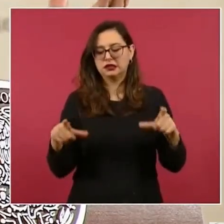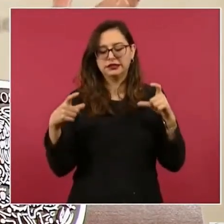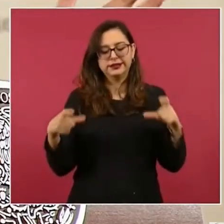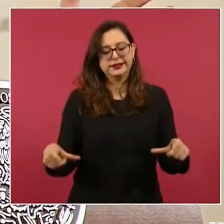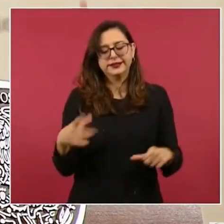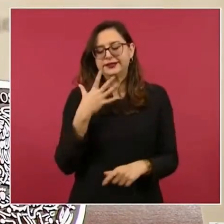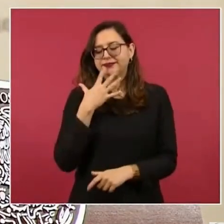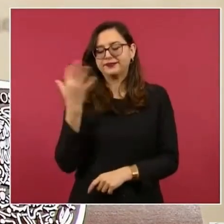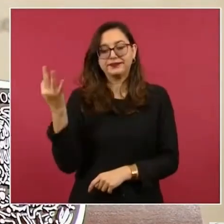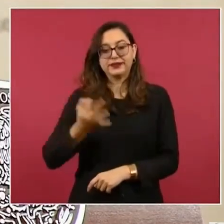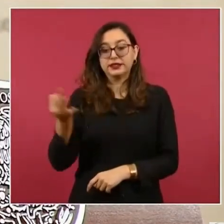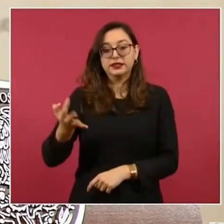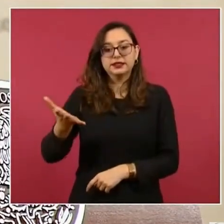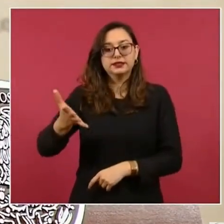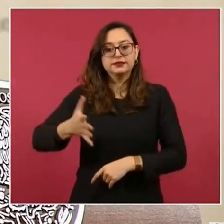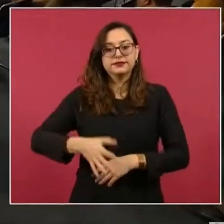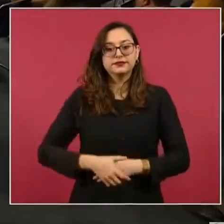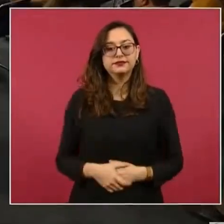telayudas,